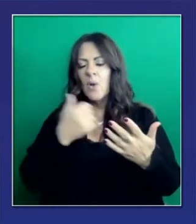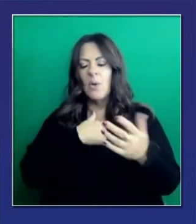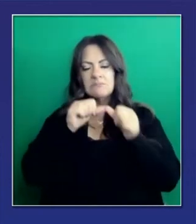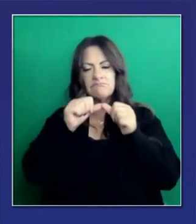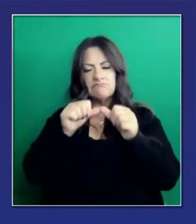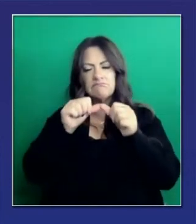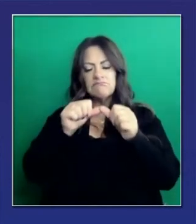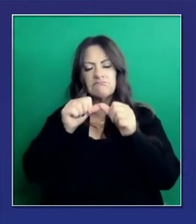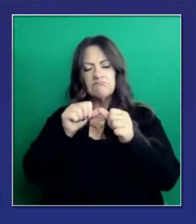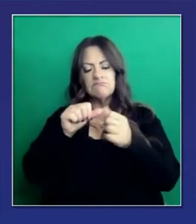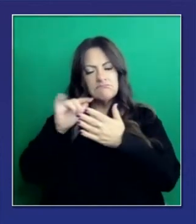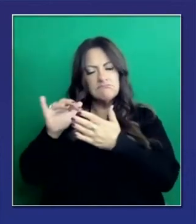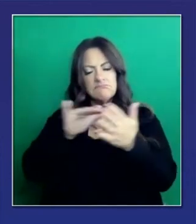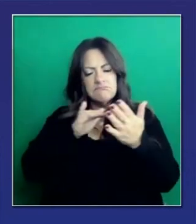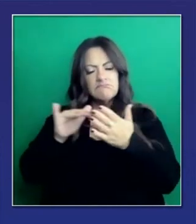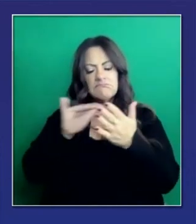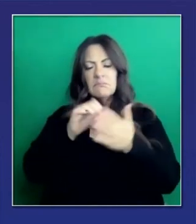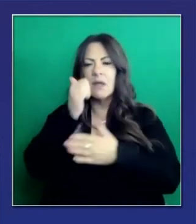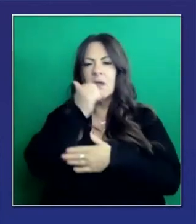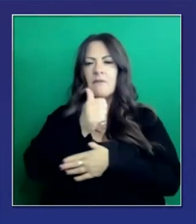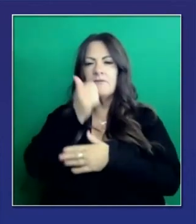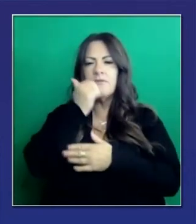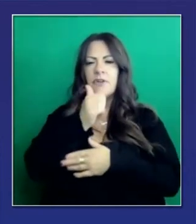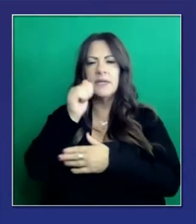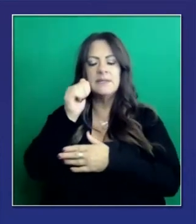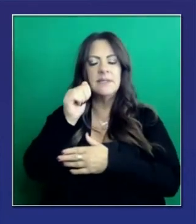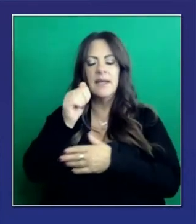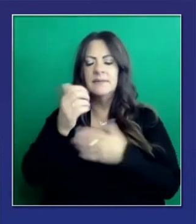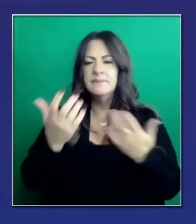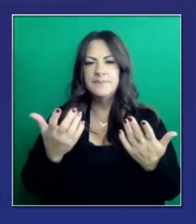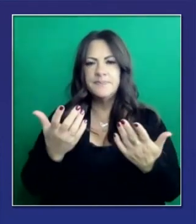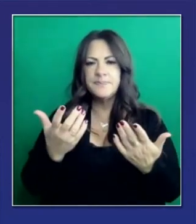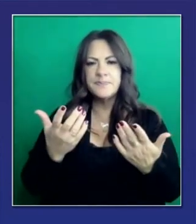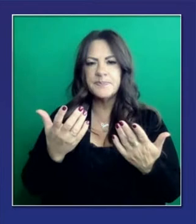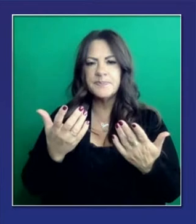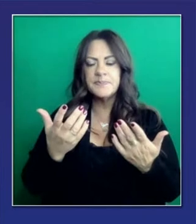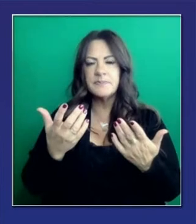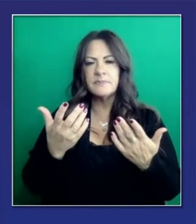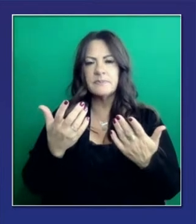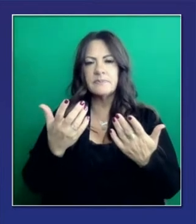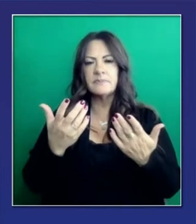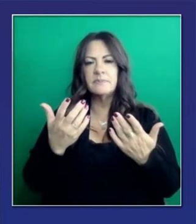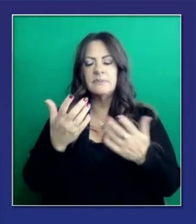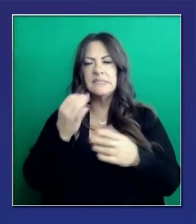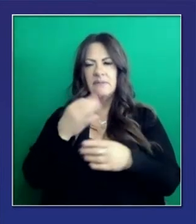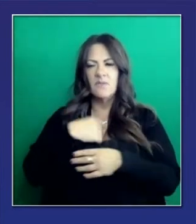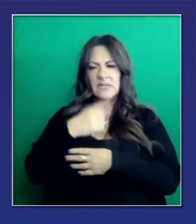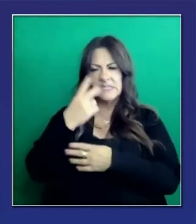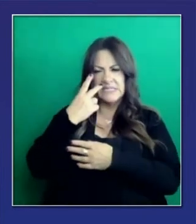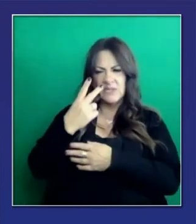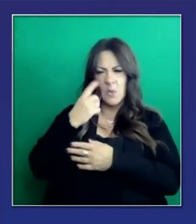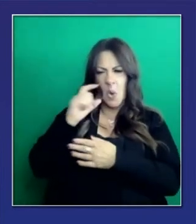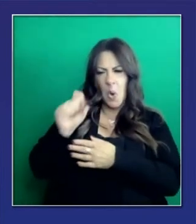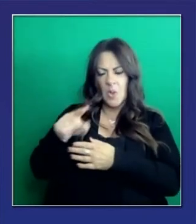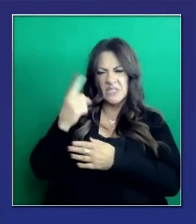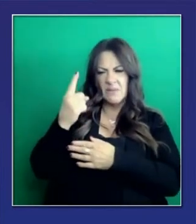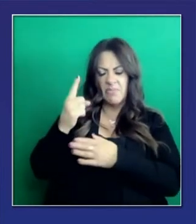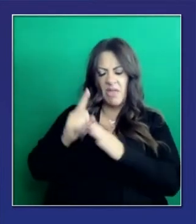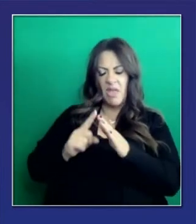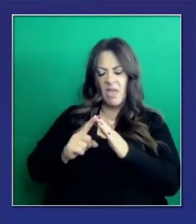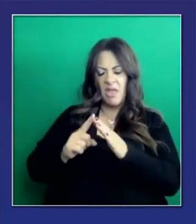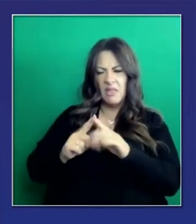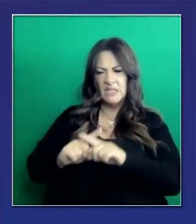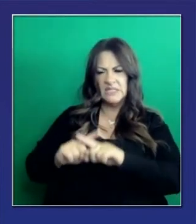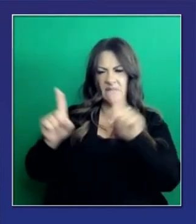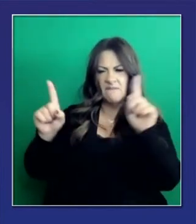retroalimentación que nos ayuda a ir cambiando. No es ideológico cuando la cosa empiece a cambiar de modo negativo, de